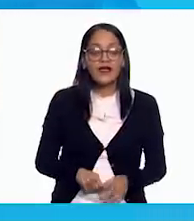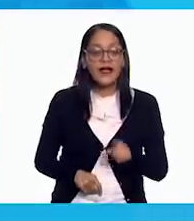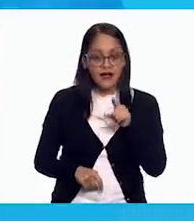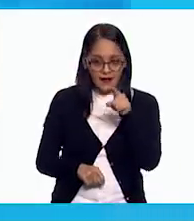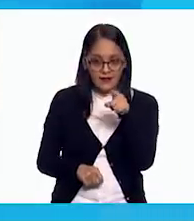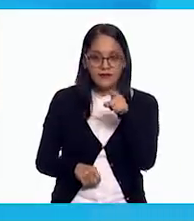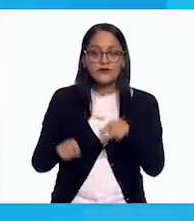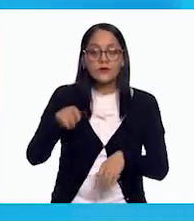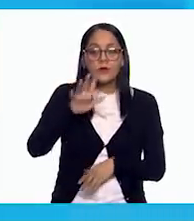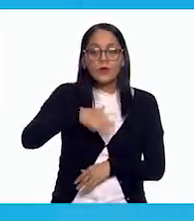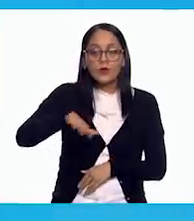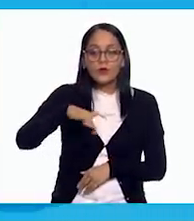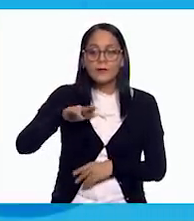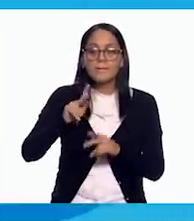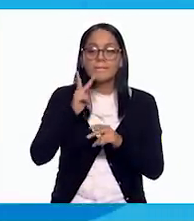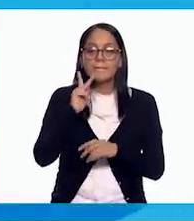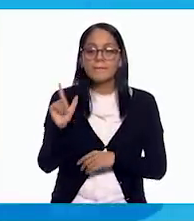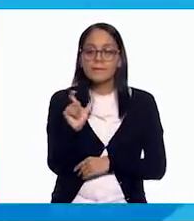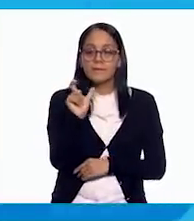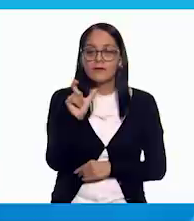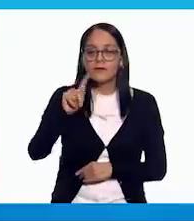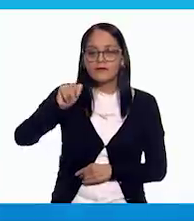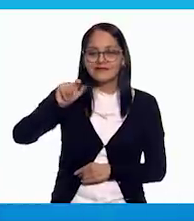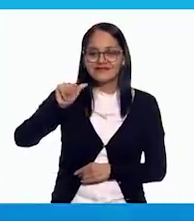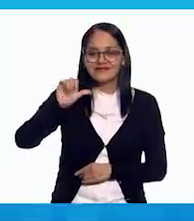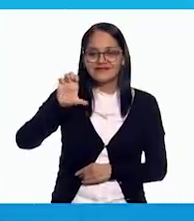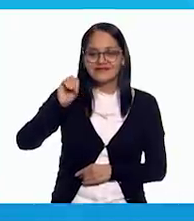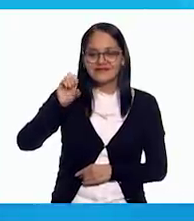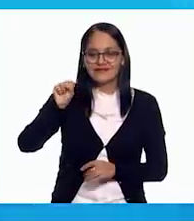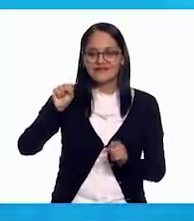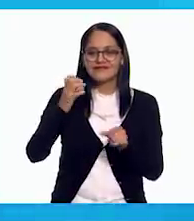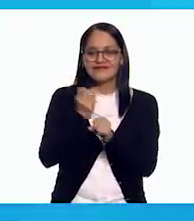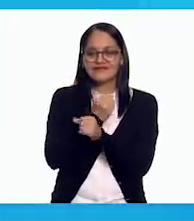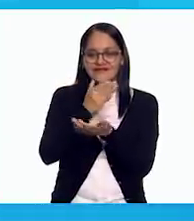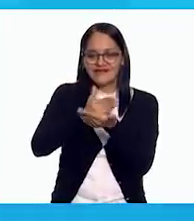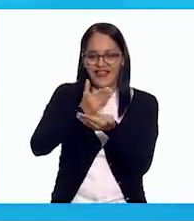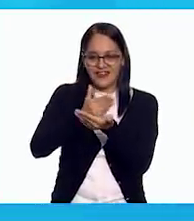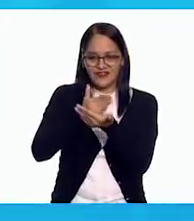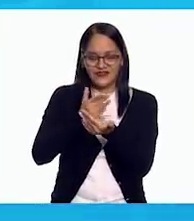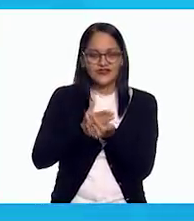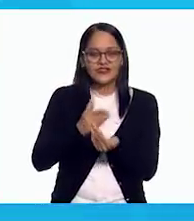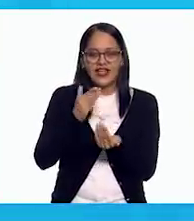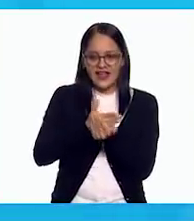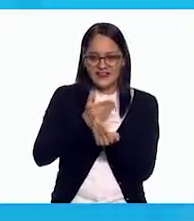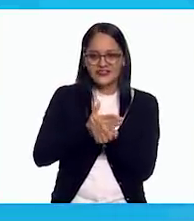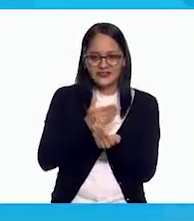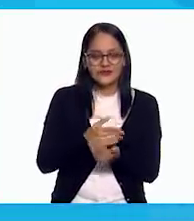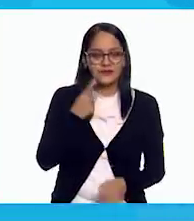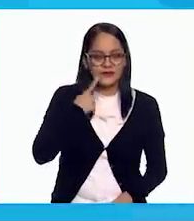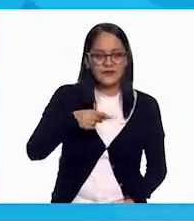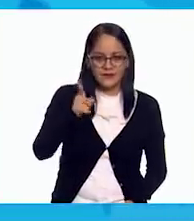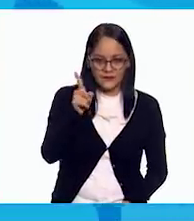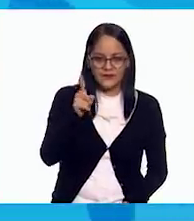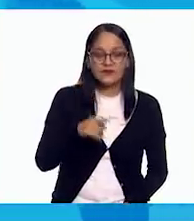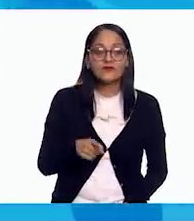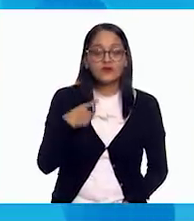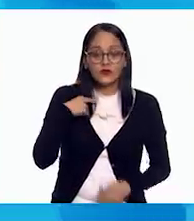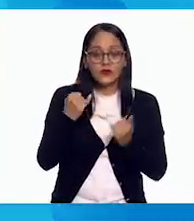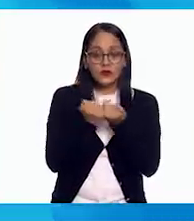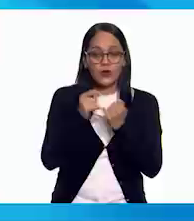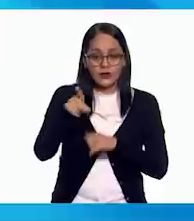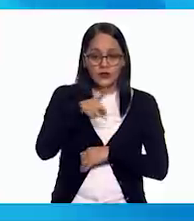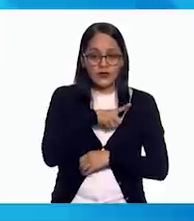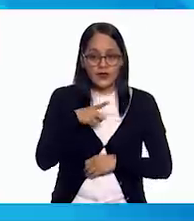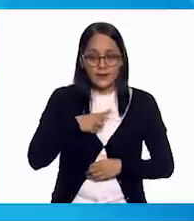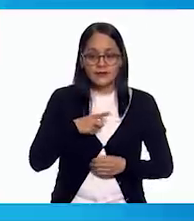que buscar la palabra tacos. Ah, ya la encontré. Está tres veces la palabra tacos. Tienes que encerrarla de